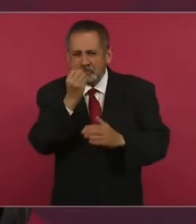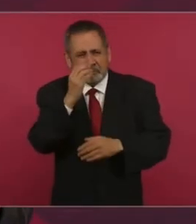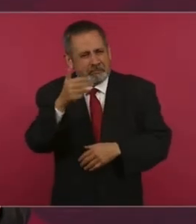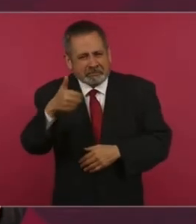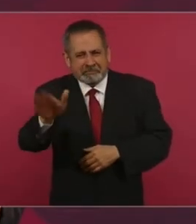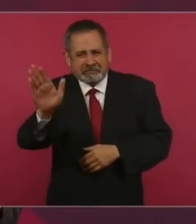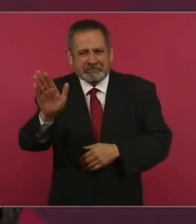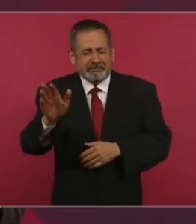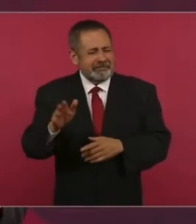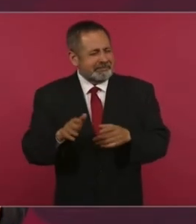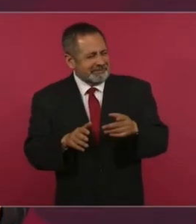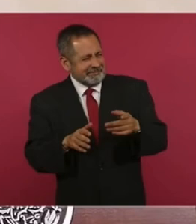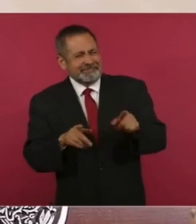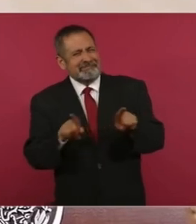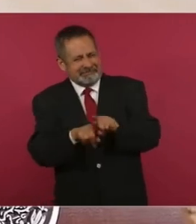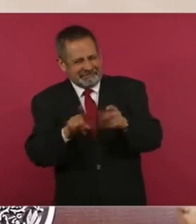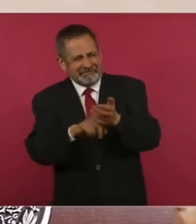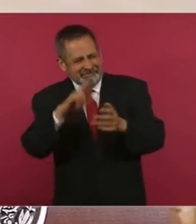comes y te regresas.